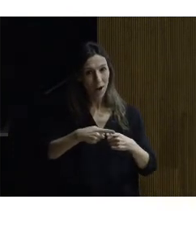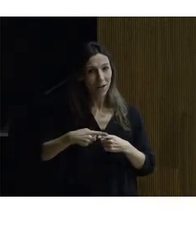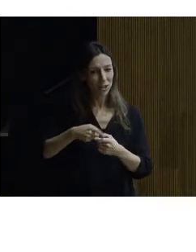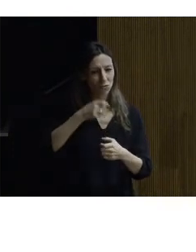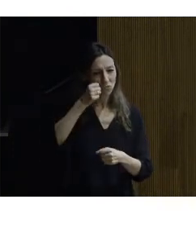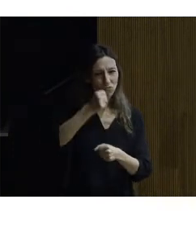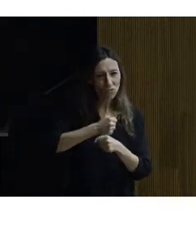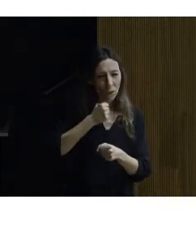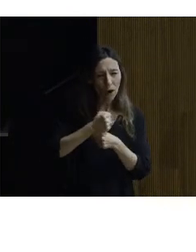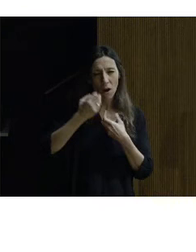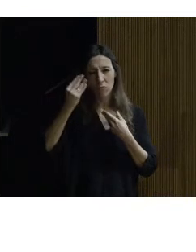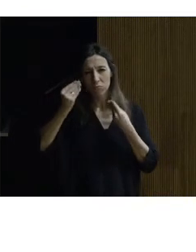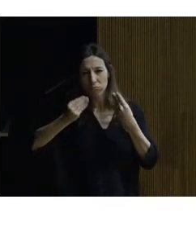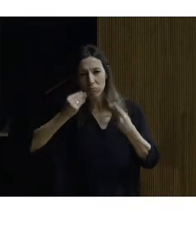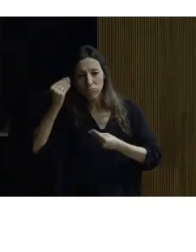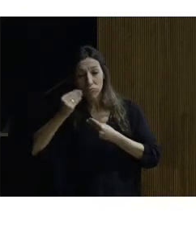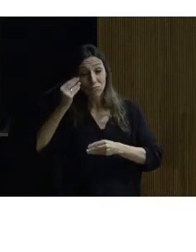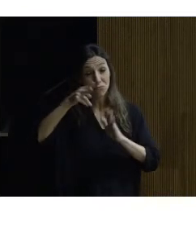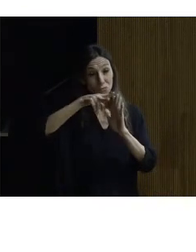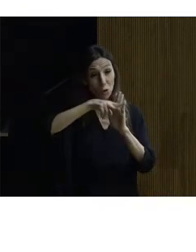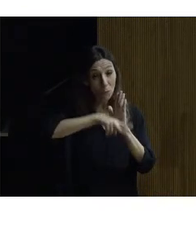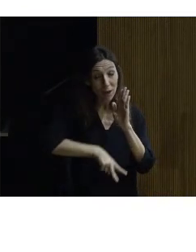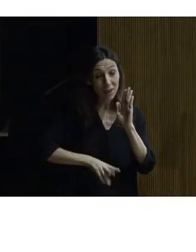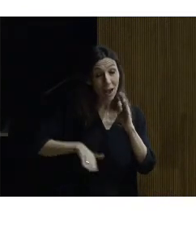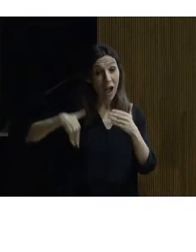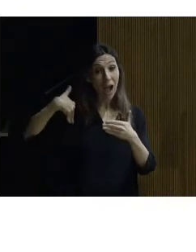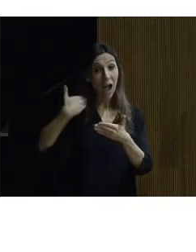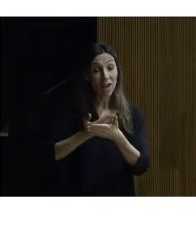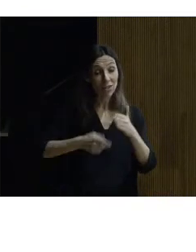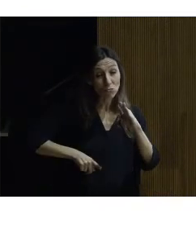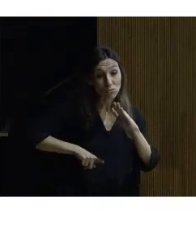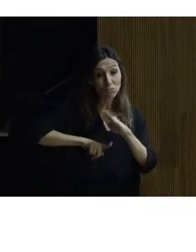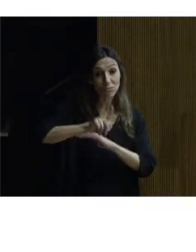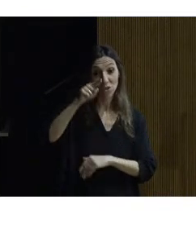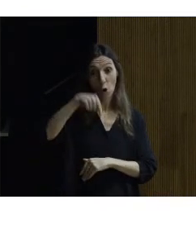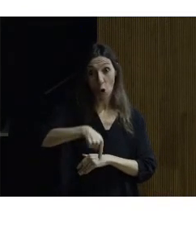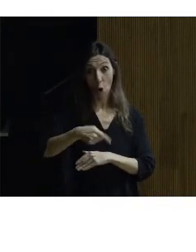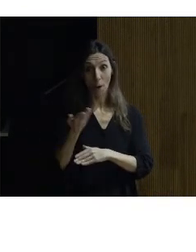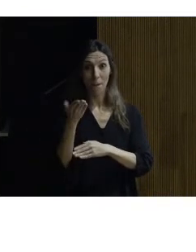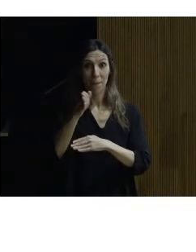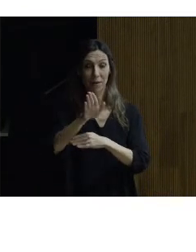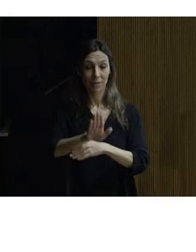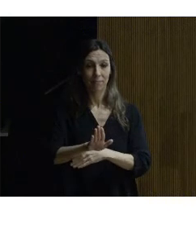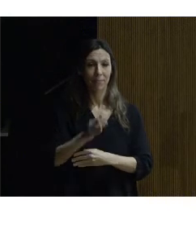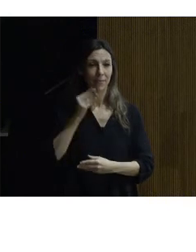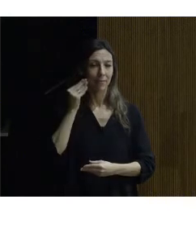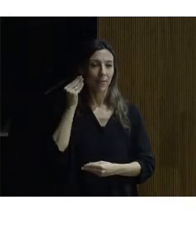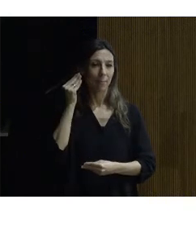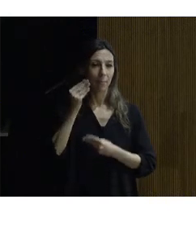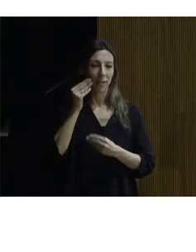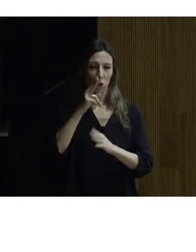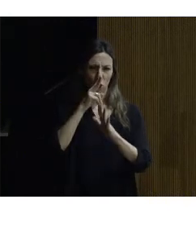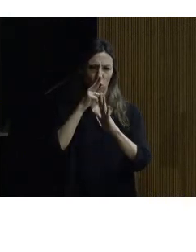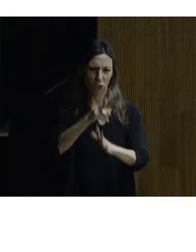y madurar esta esta norma que hoy presentamos que yo creo que han sido siete años muy